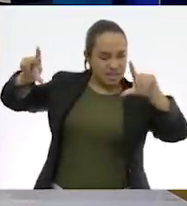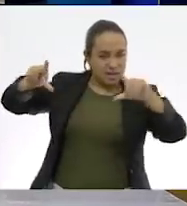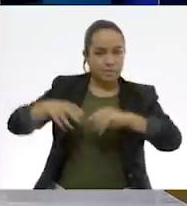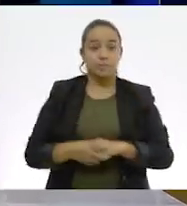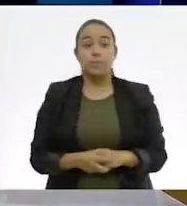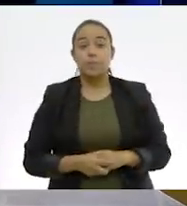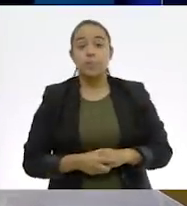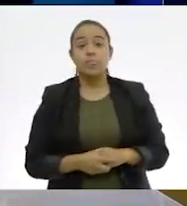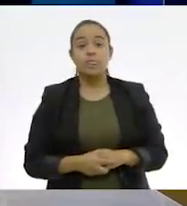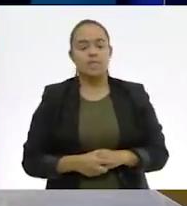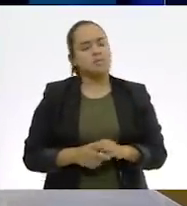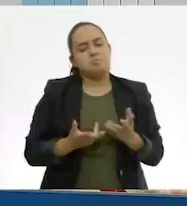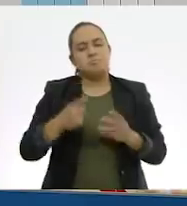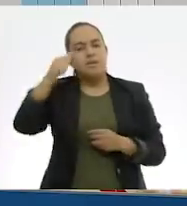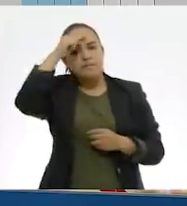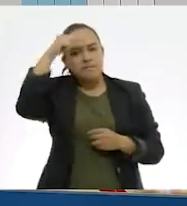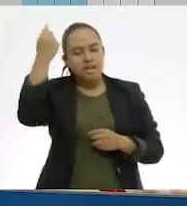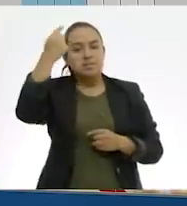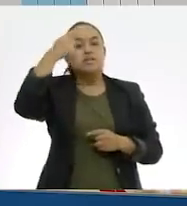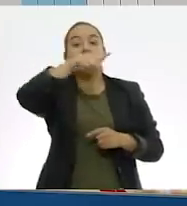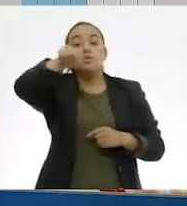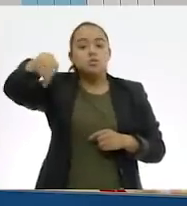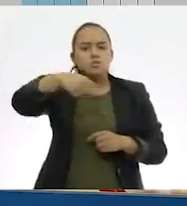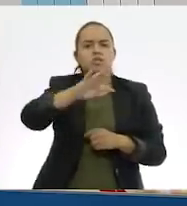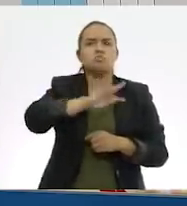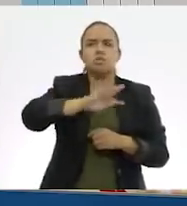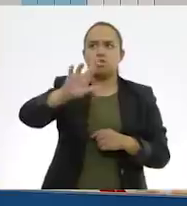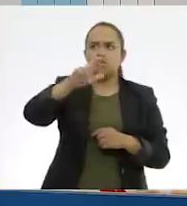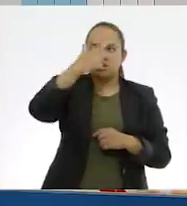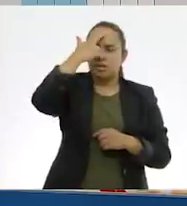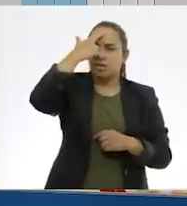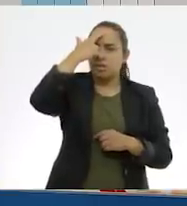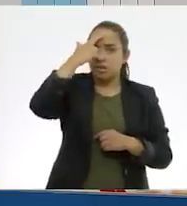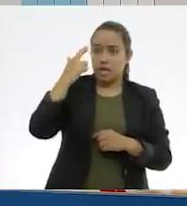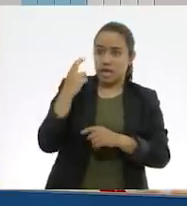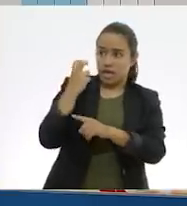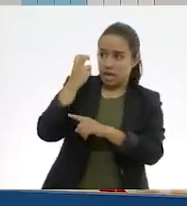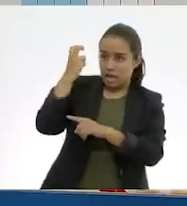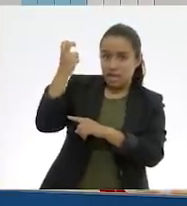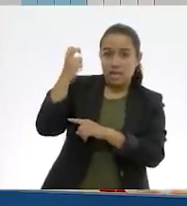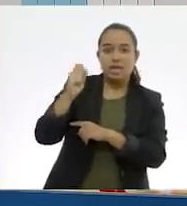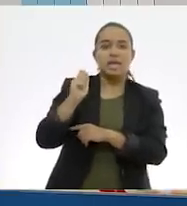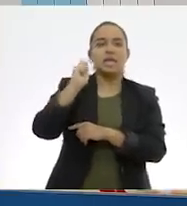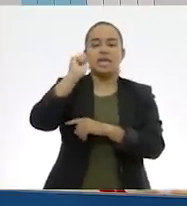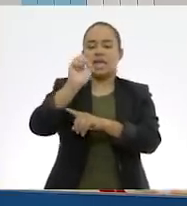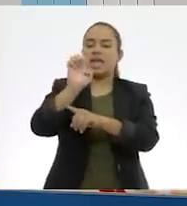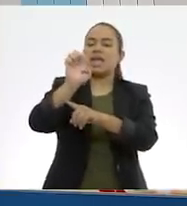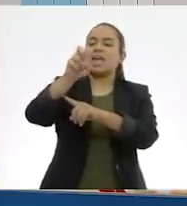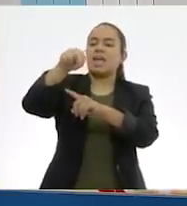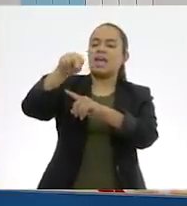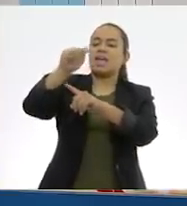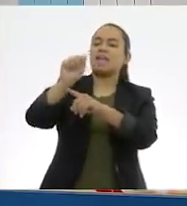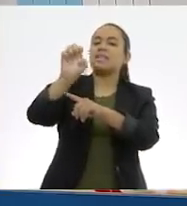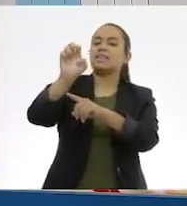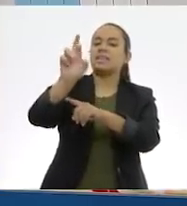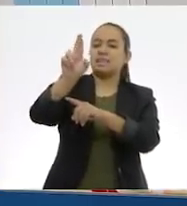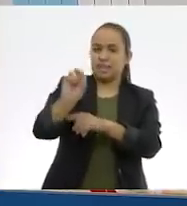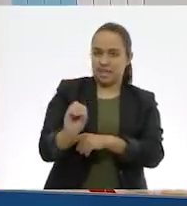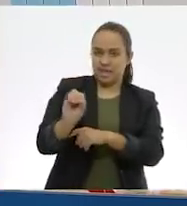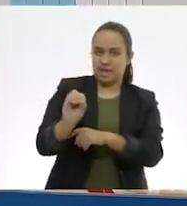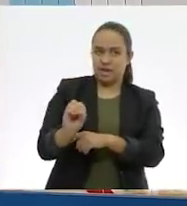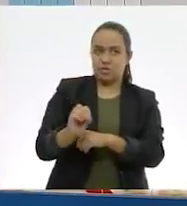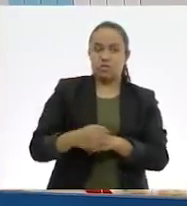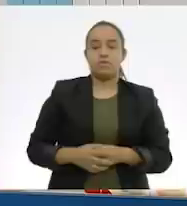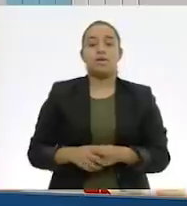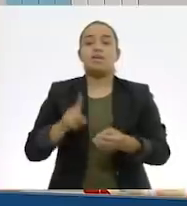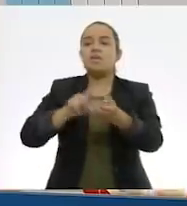Así es. Entonces, va a ser muy fácil para todos recordar que este es un entero. Así es. Sin